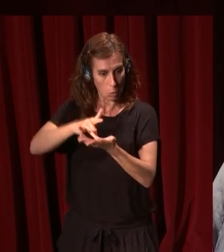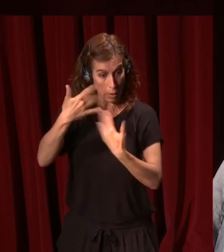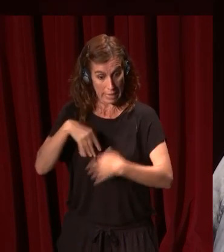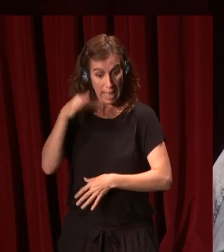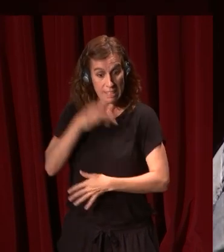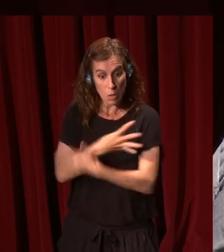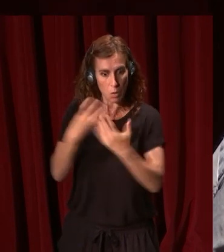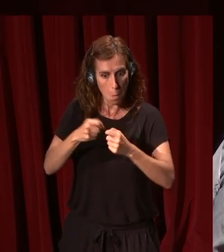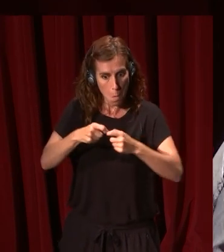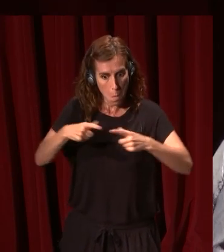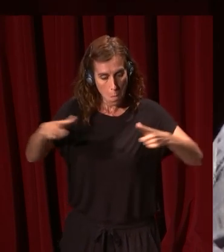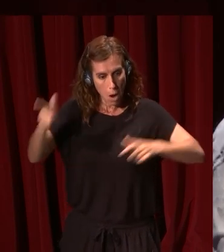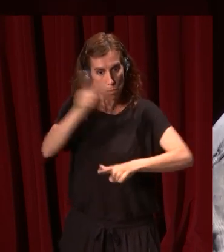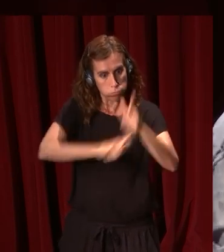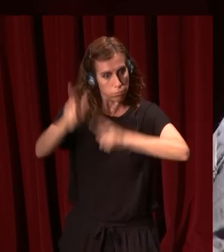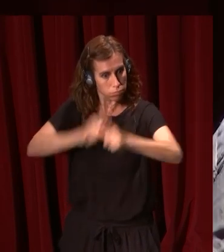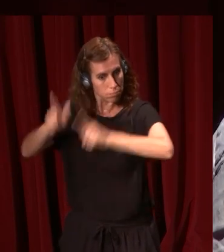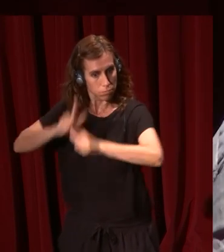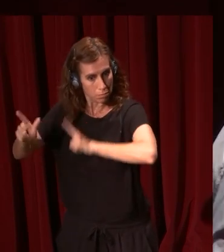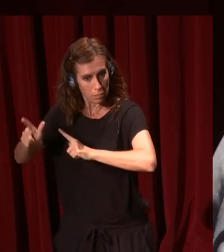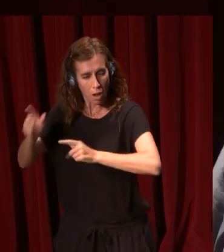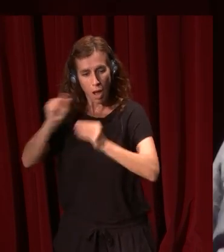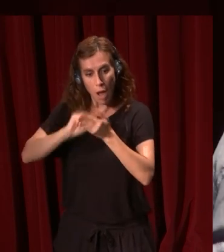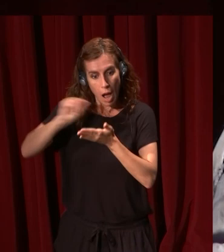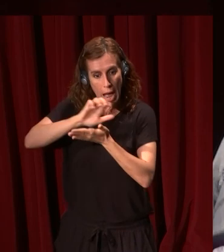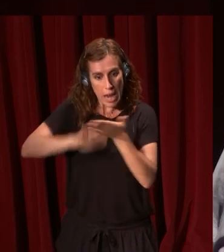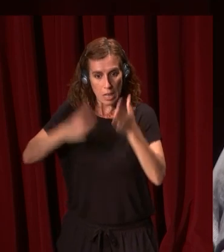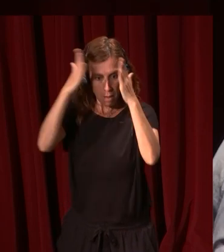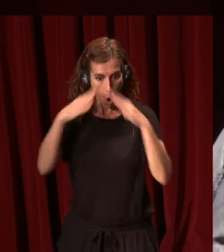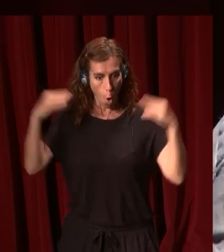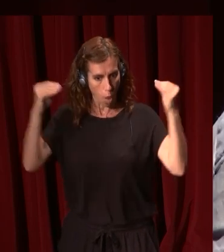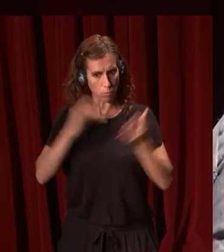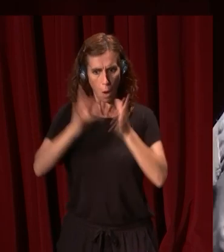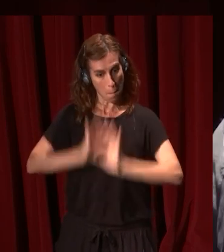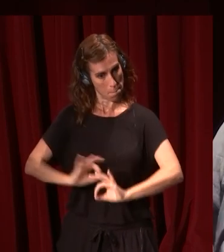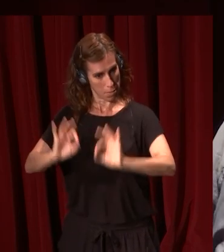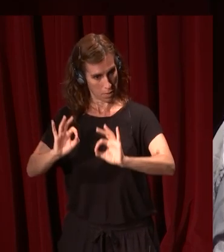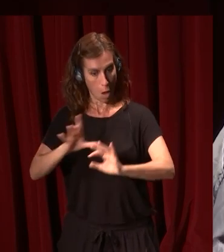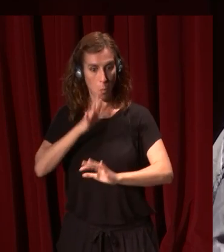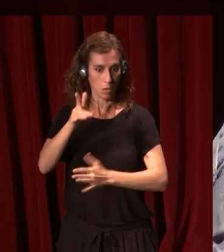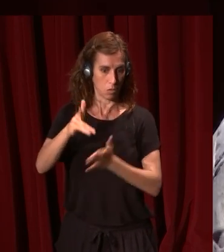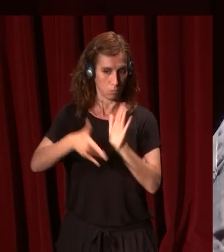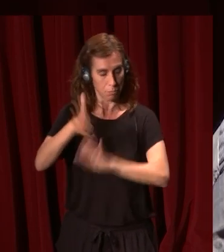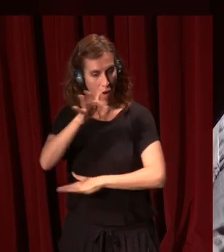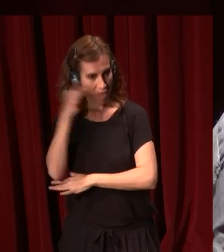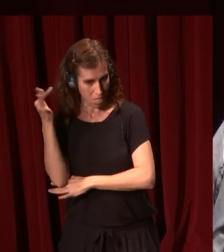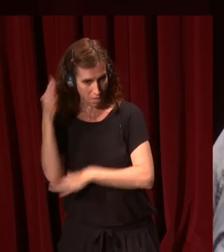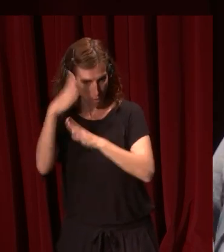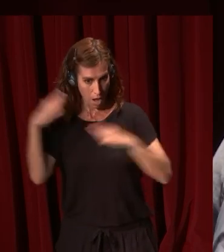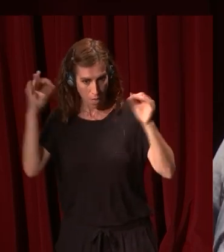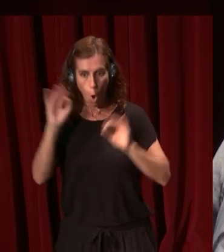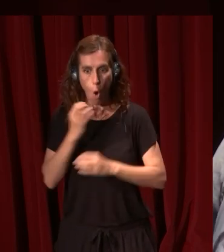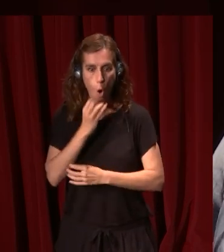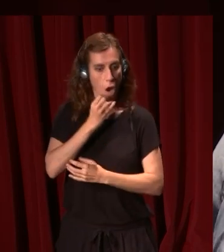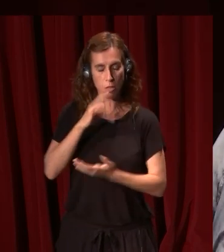en el siglo XIX y empieza a escribir sobre el hecho de que Holanda es muy especial, por eso un francés va a Holanda, o Grecia